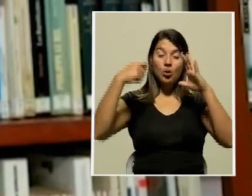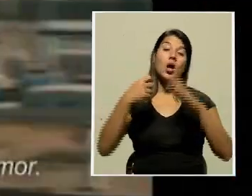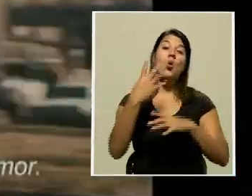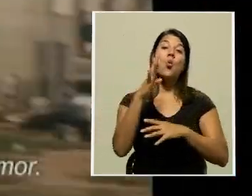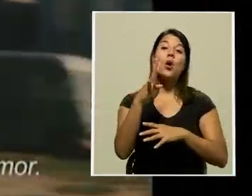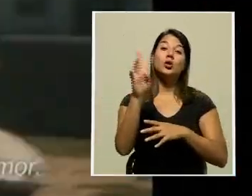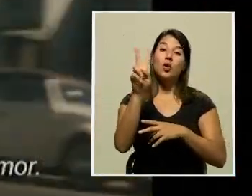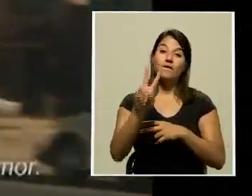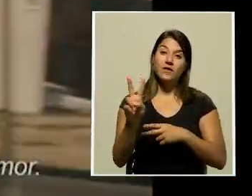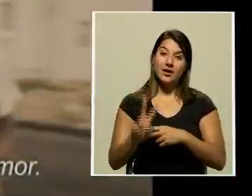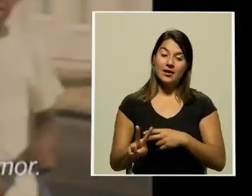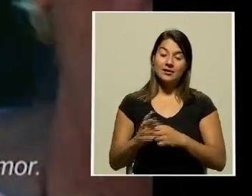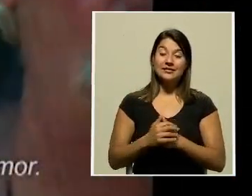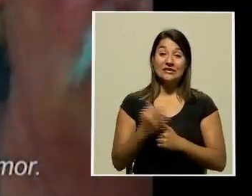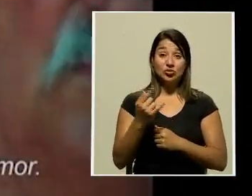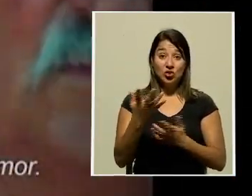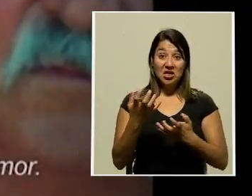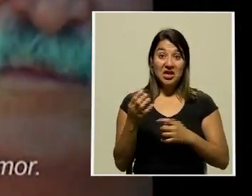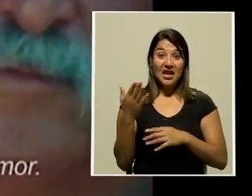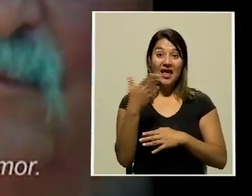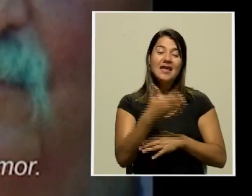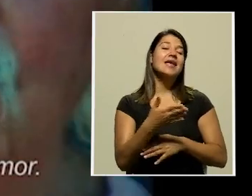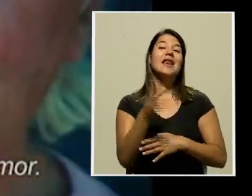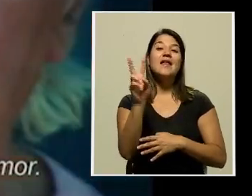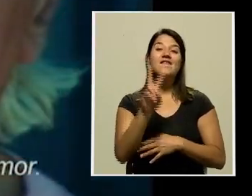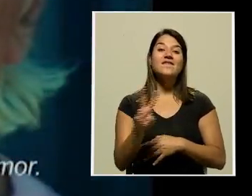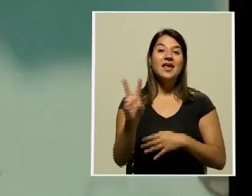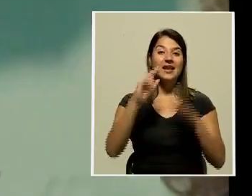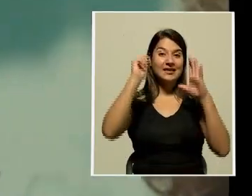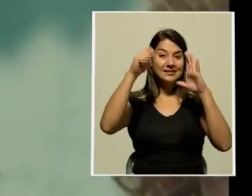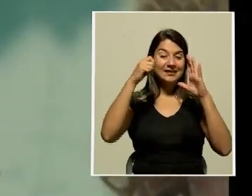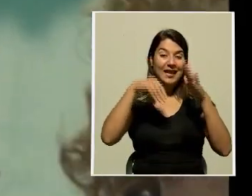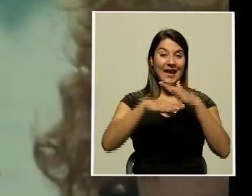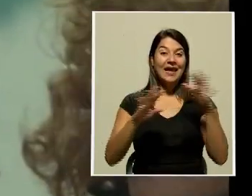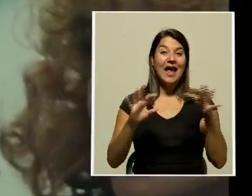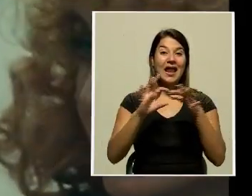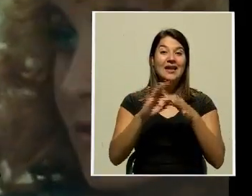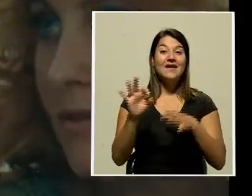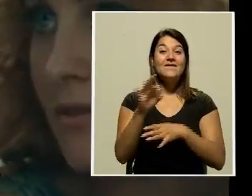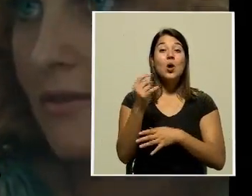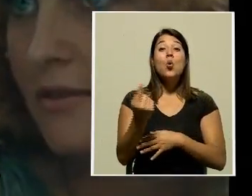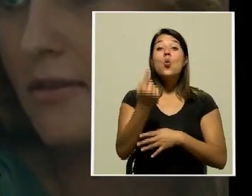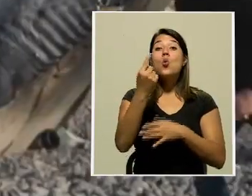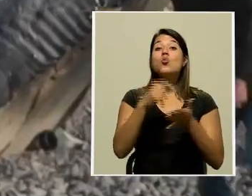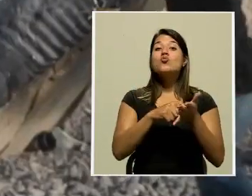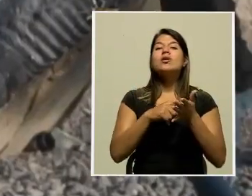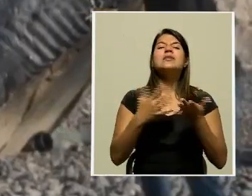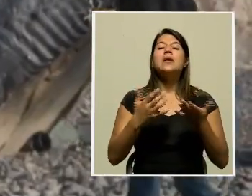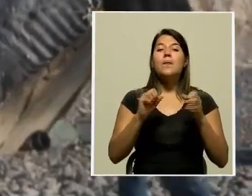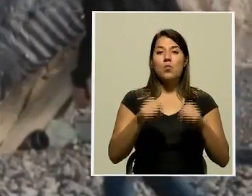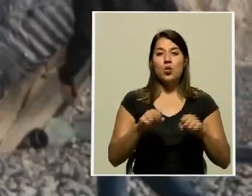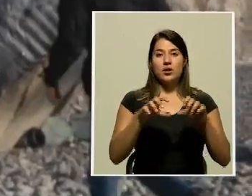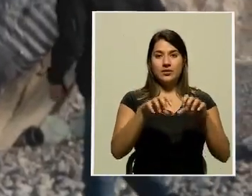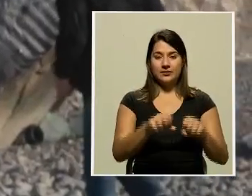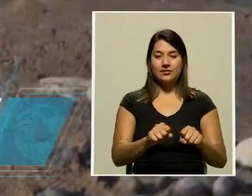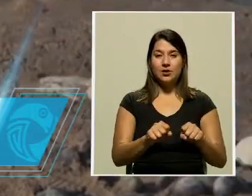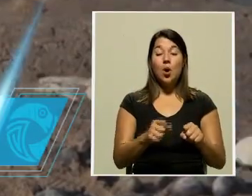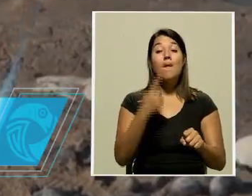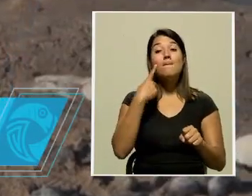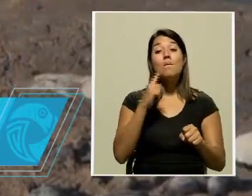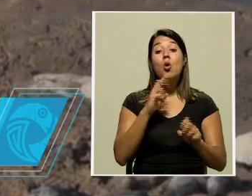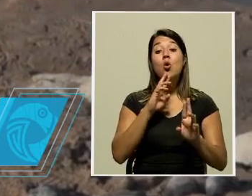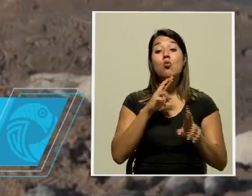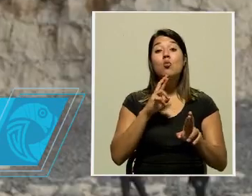febrero. Para poder asistir a los viernes de cine en la Alianza Francesa, el único requisito es apartar su espacio mediante un